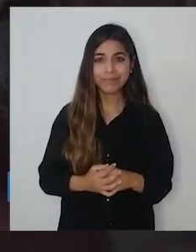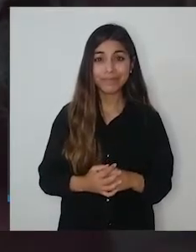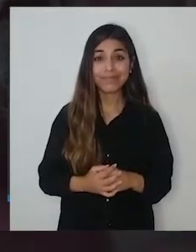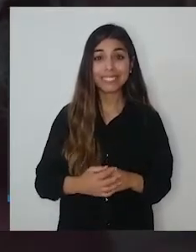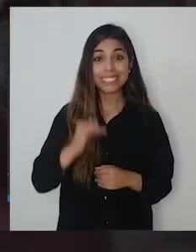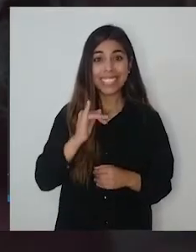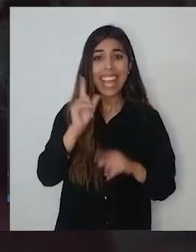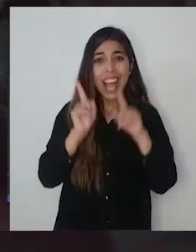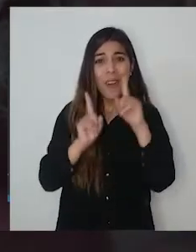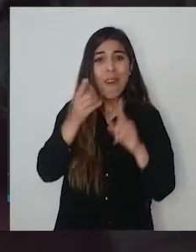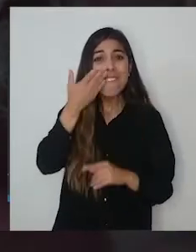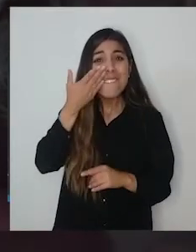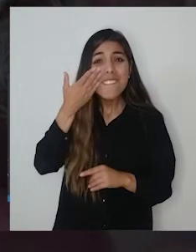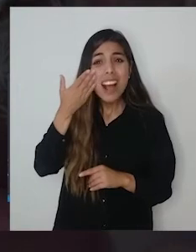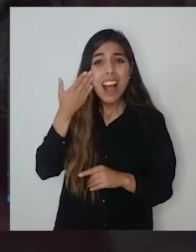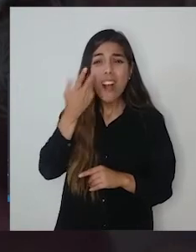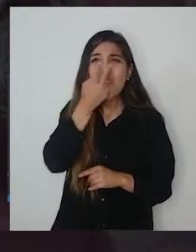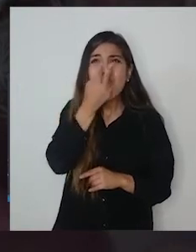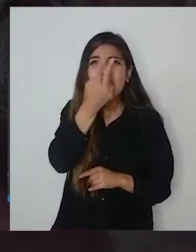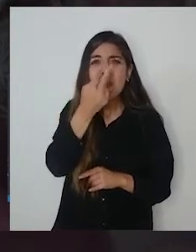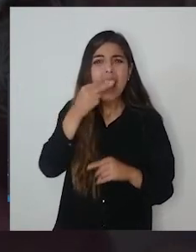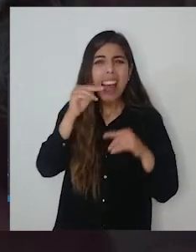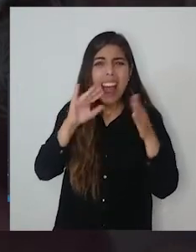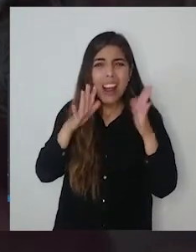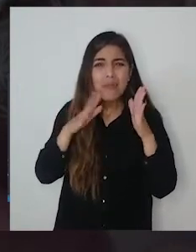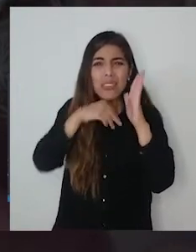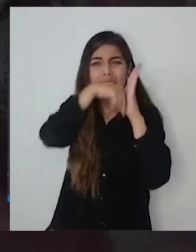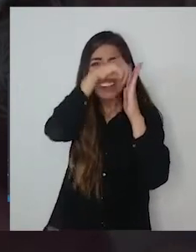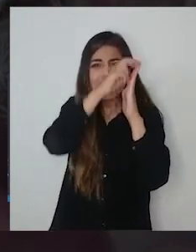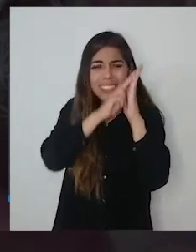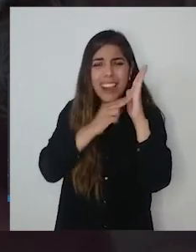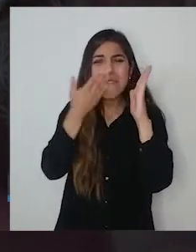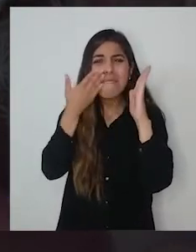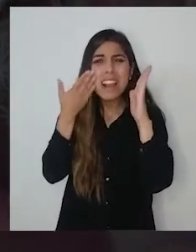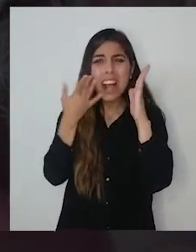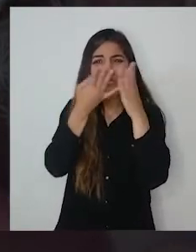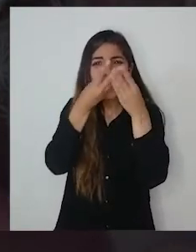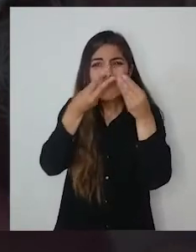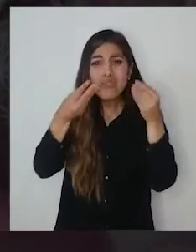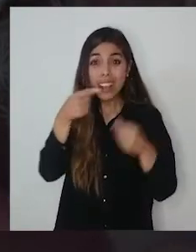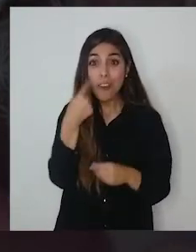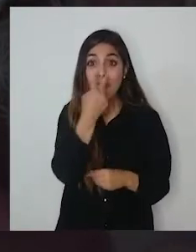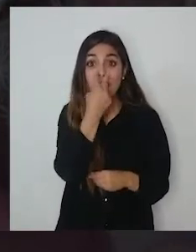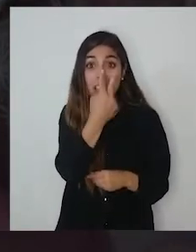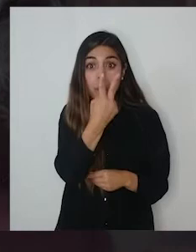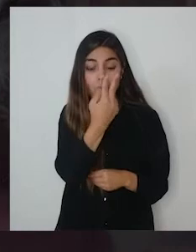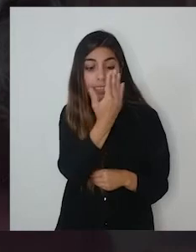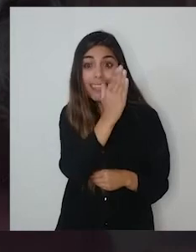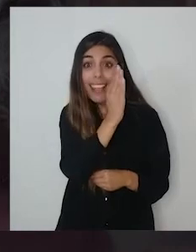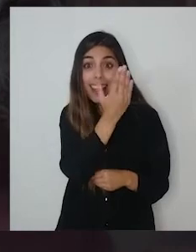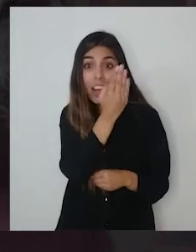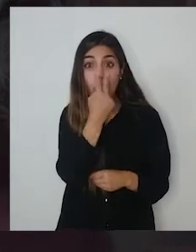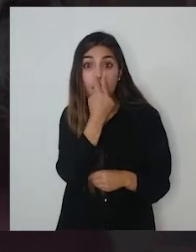Se ve con unas huellas blancas, así que tiene que haber bajado con un poco de yeso el agua. Y además, si uno mira el mural de lado,